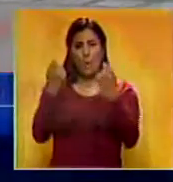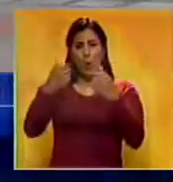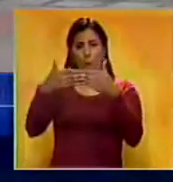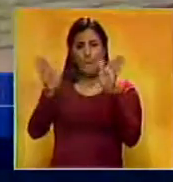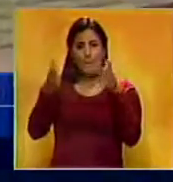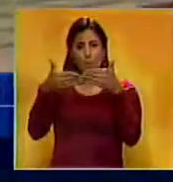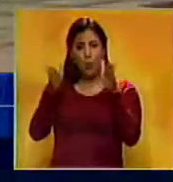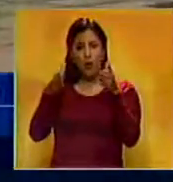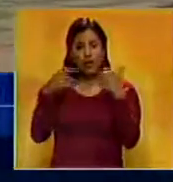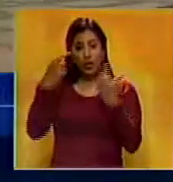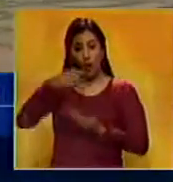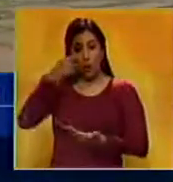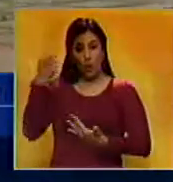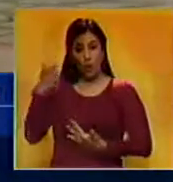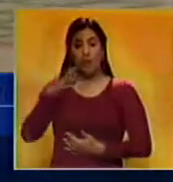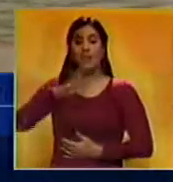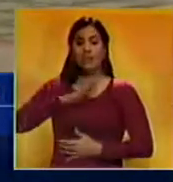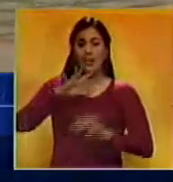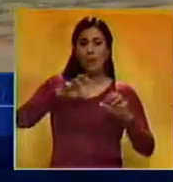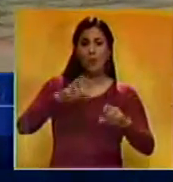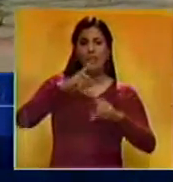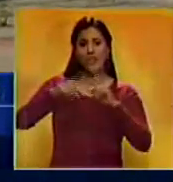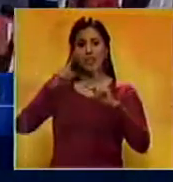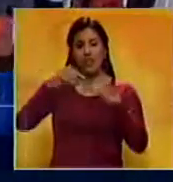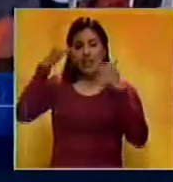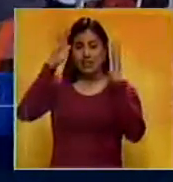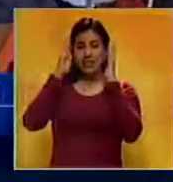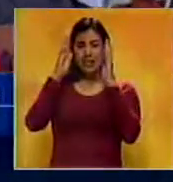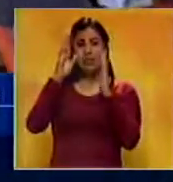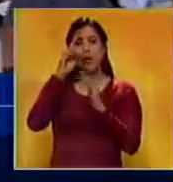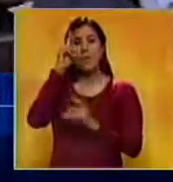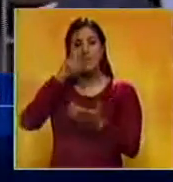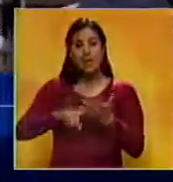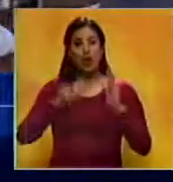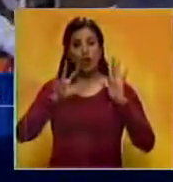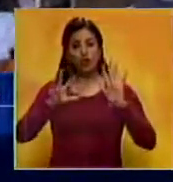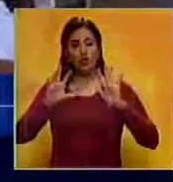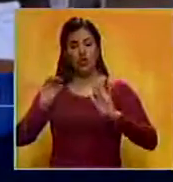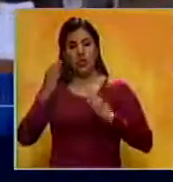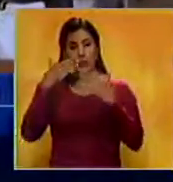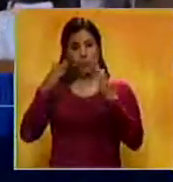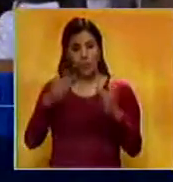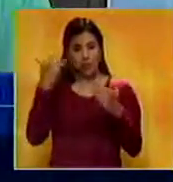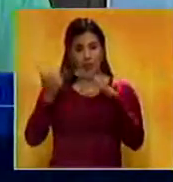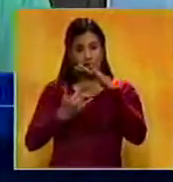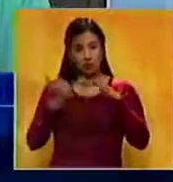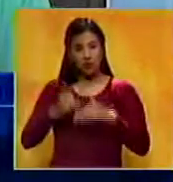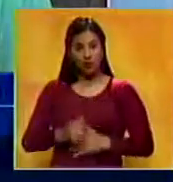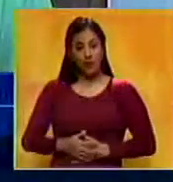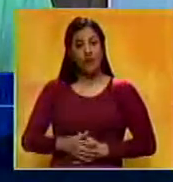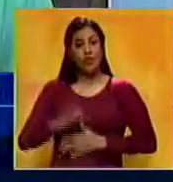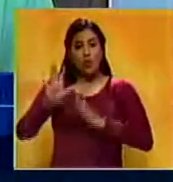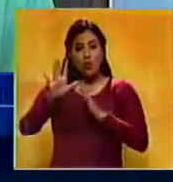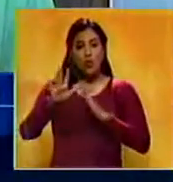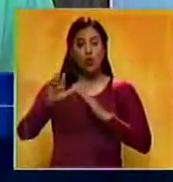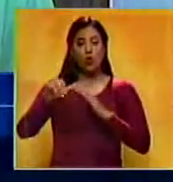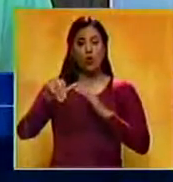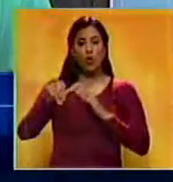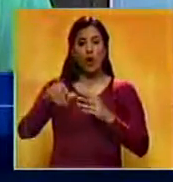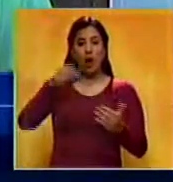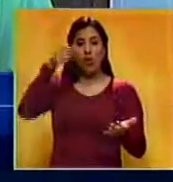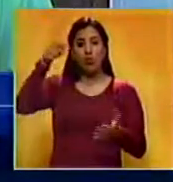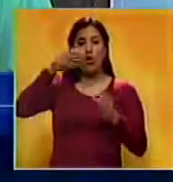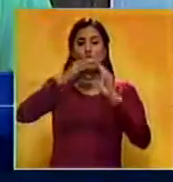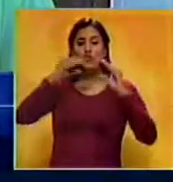las puertas del área del comedor, hurtando varios alimentos destinados para los 1800 estudiantes de esta institución. Se robaron un